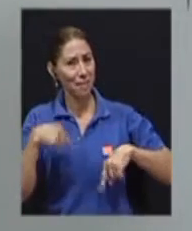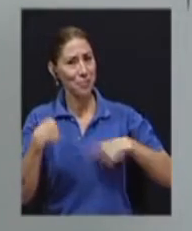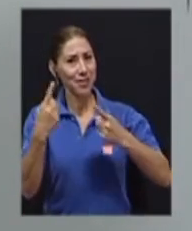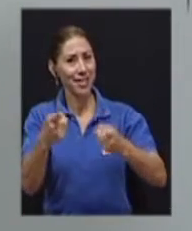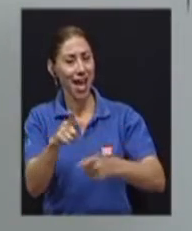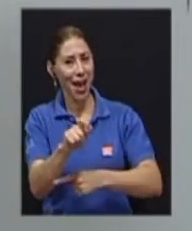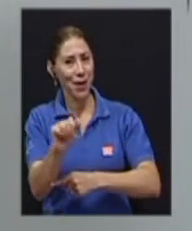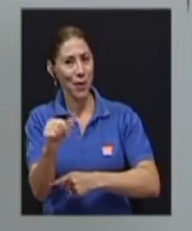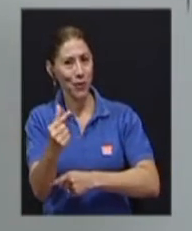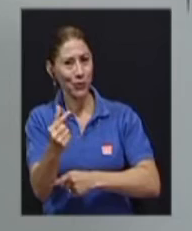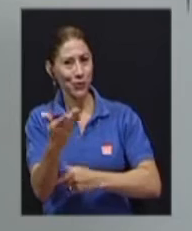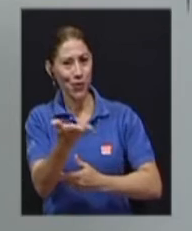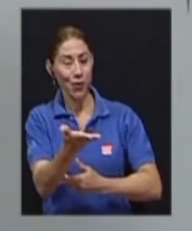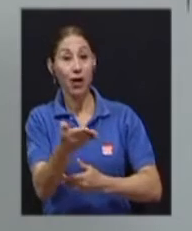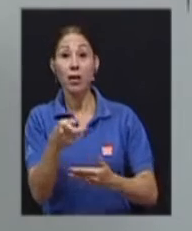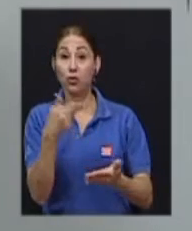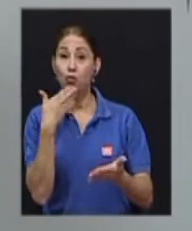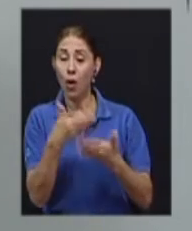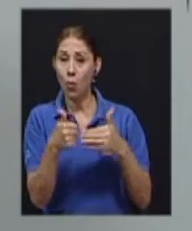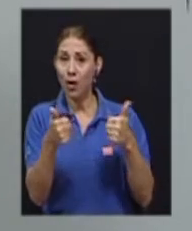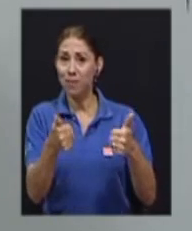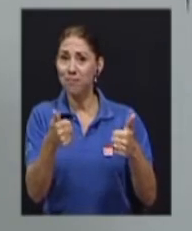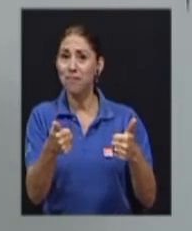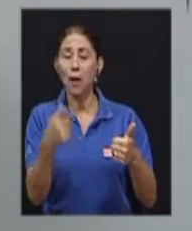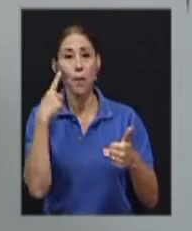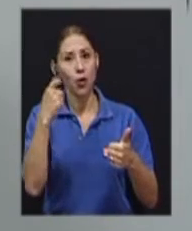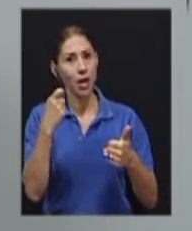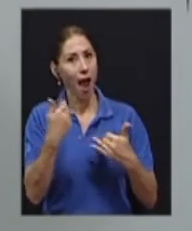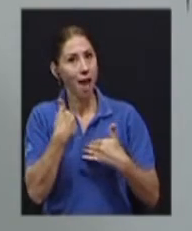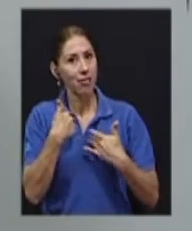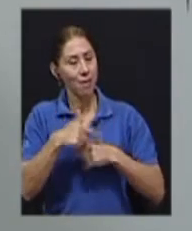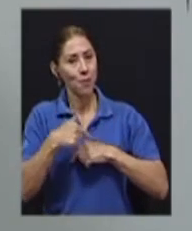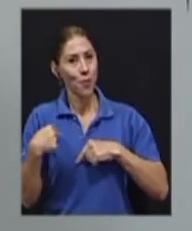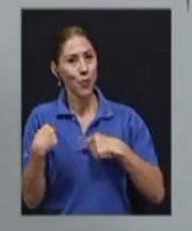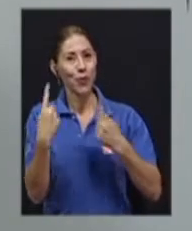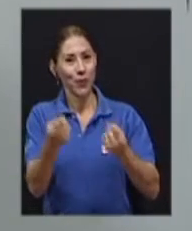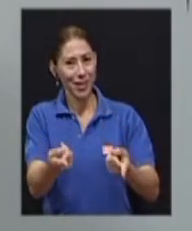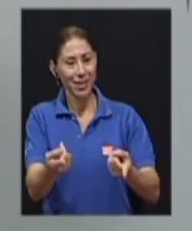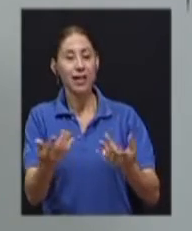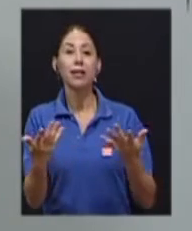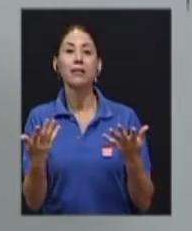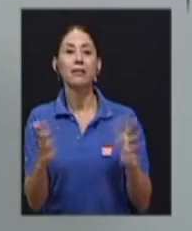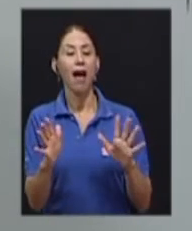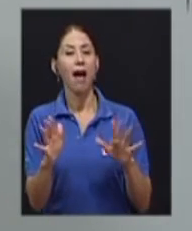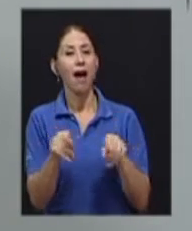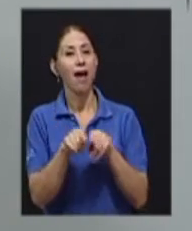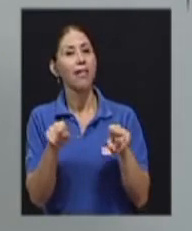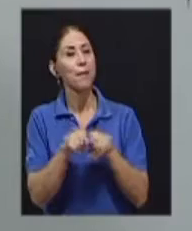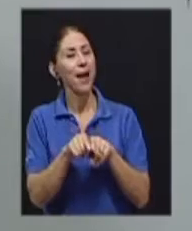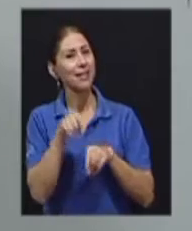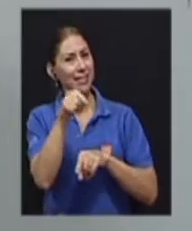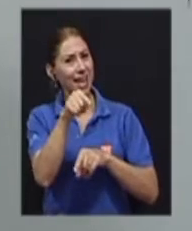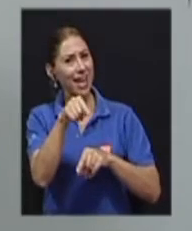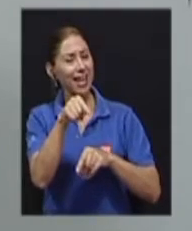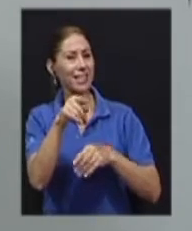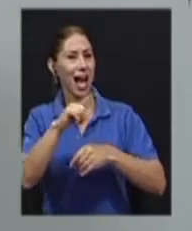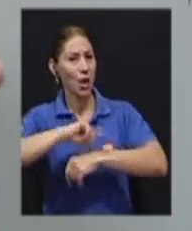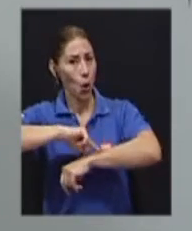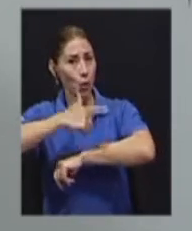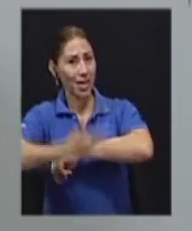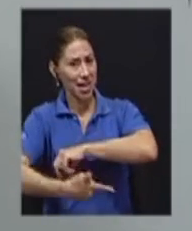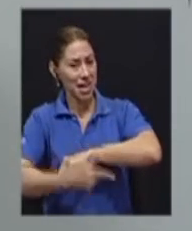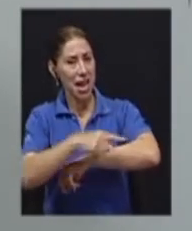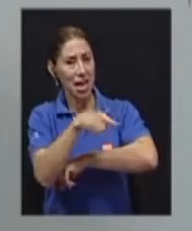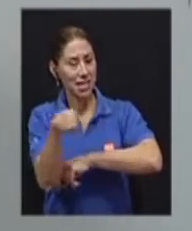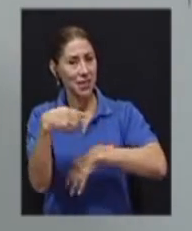y precisamente eso es una buena cosa porque habrá tiempo, ya además de esa Lotería conmemorativa, ¿qué